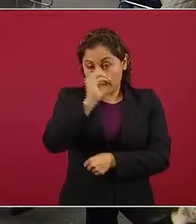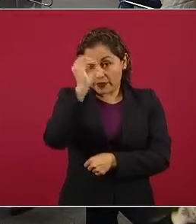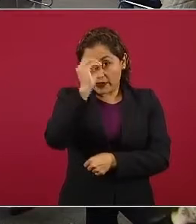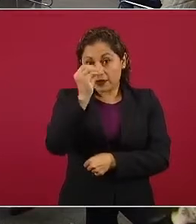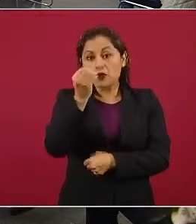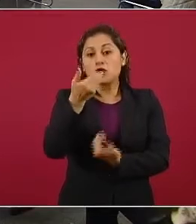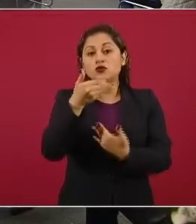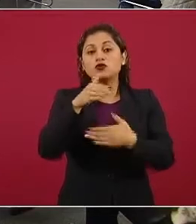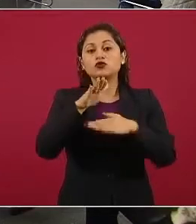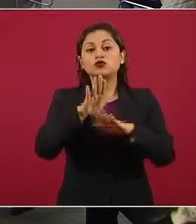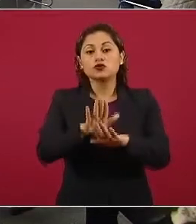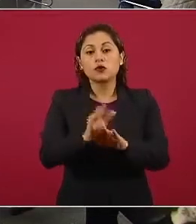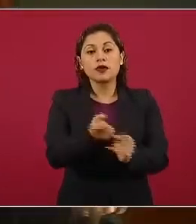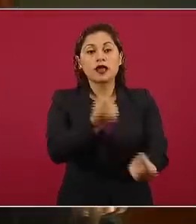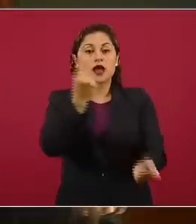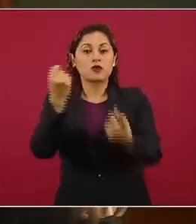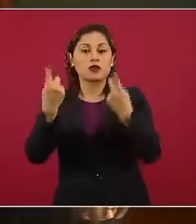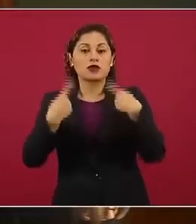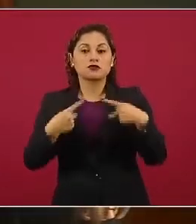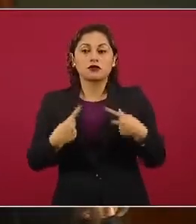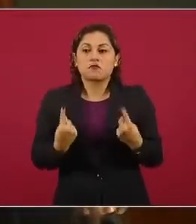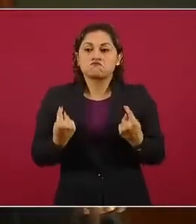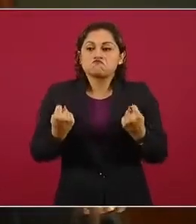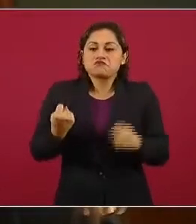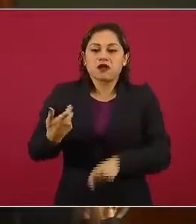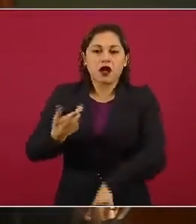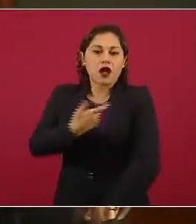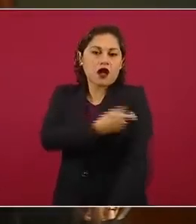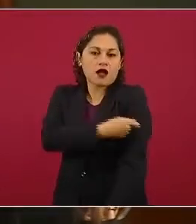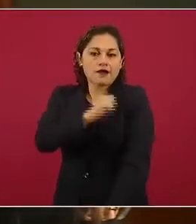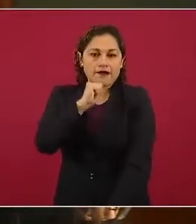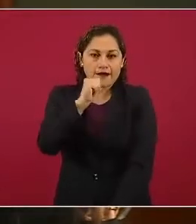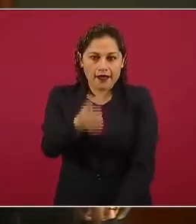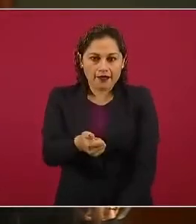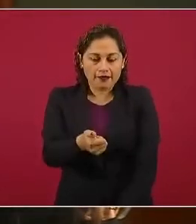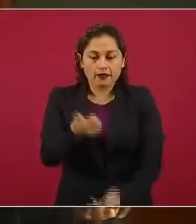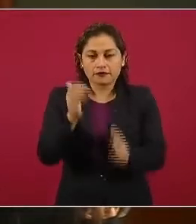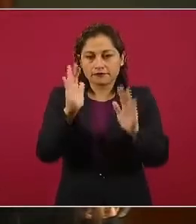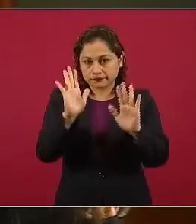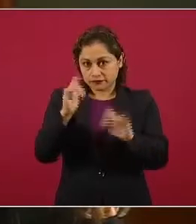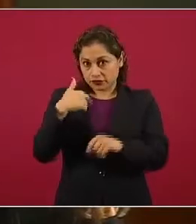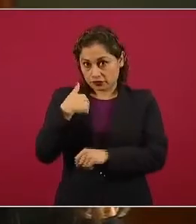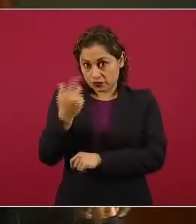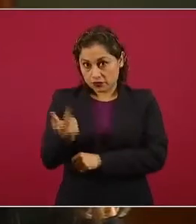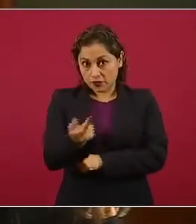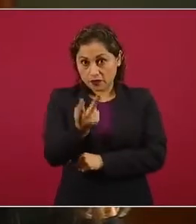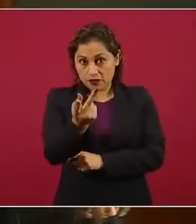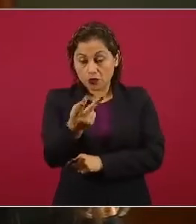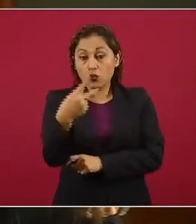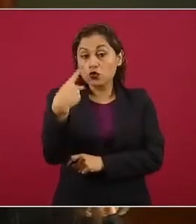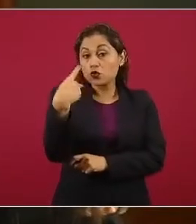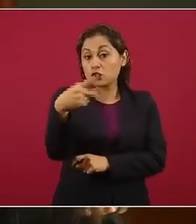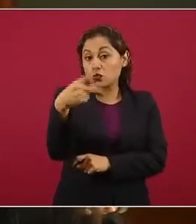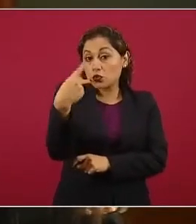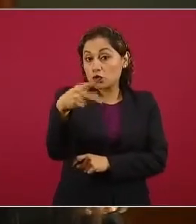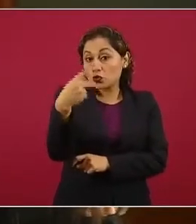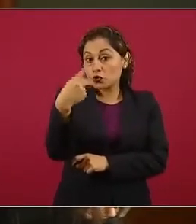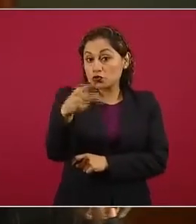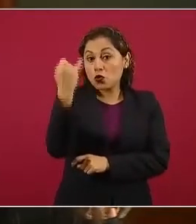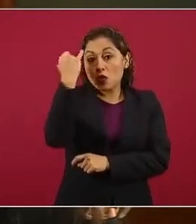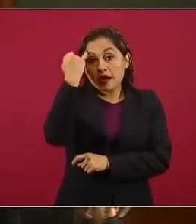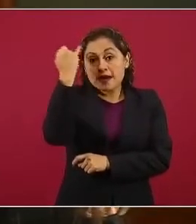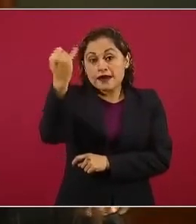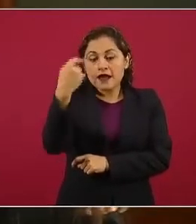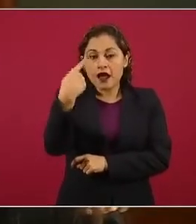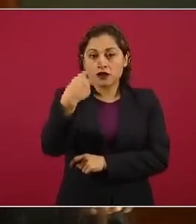pues no se van a aplicar la vacuna del COVID-19. Yo quisiera preguntarle si su gobierno va a aplicar